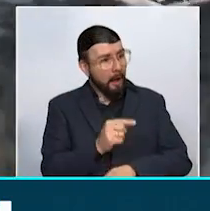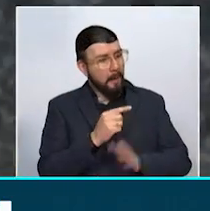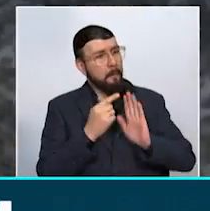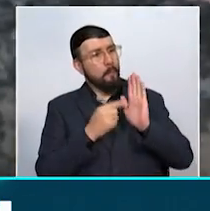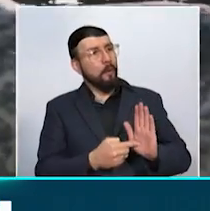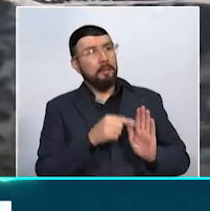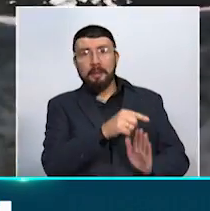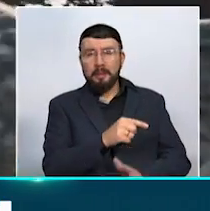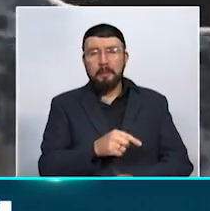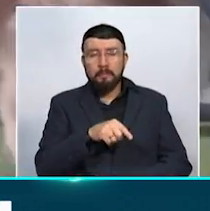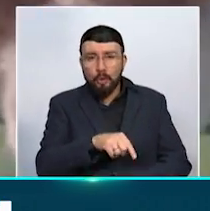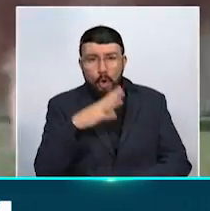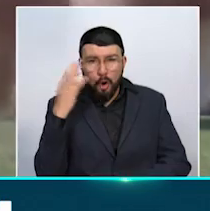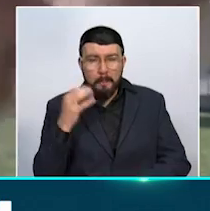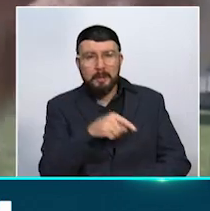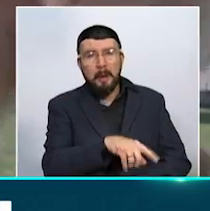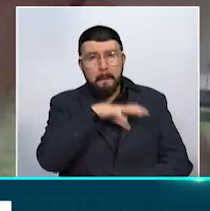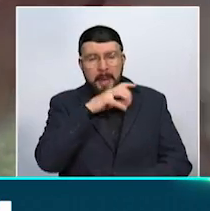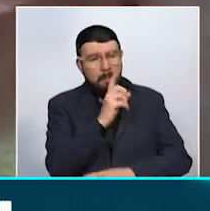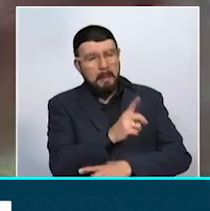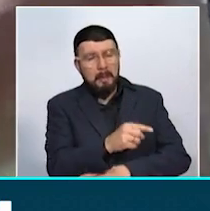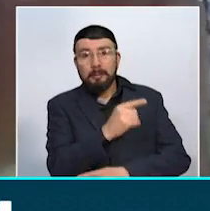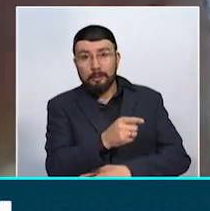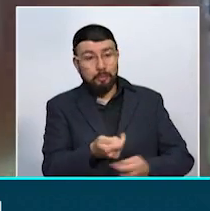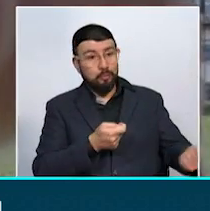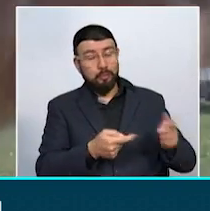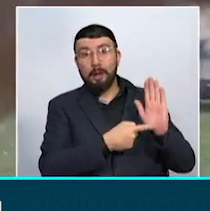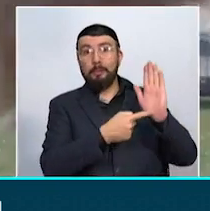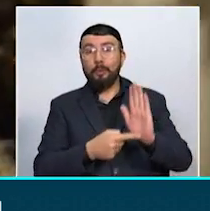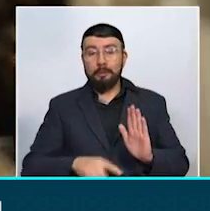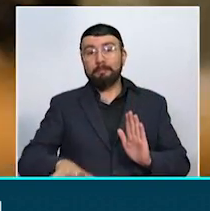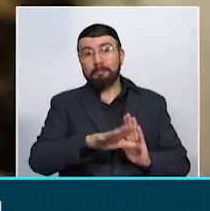vivo con un adiestrador y demás sorpresas durante la inauguración de este espacio.